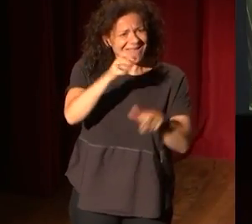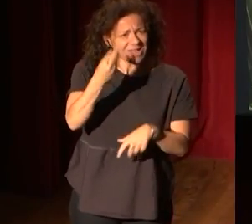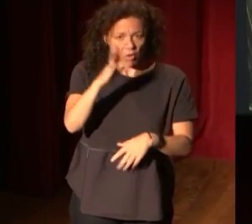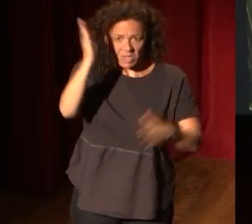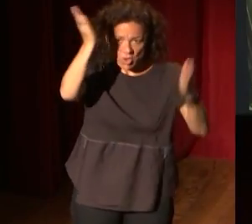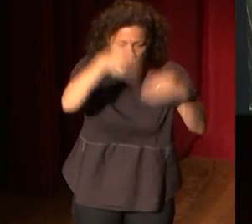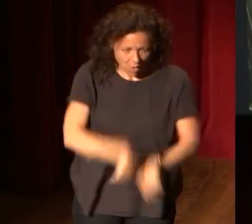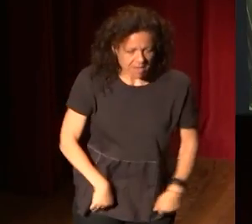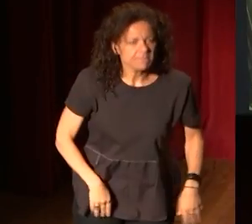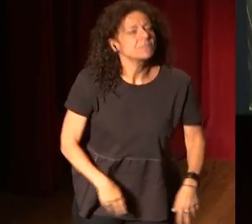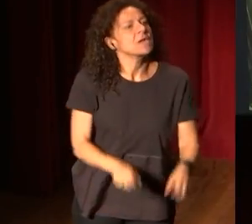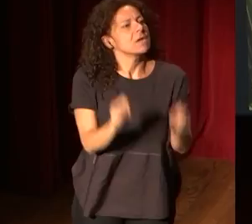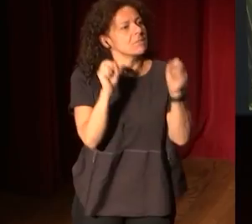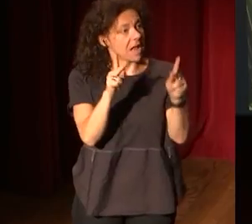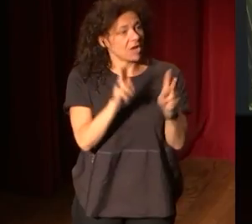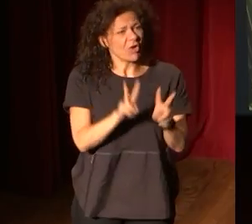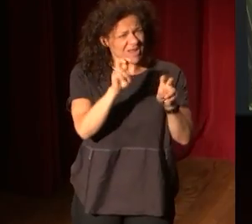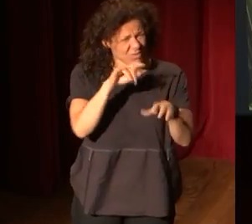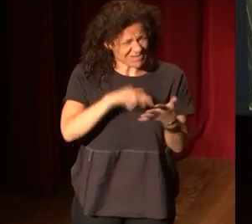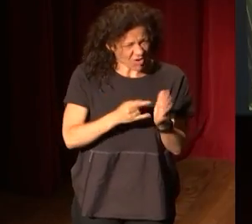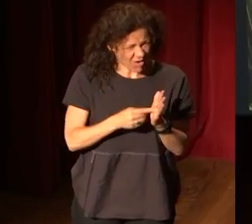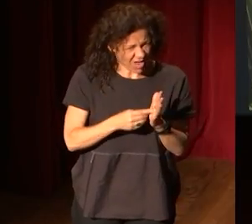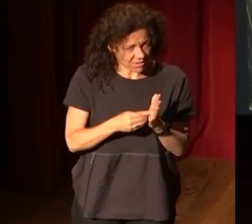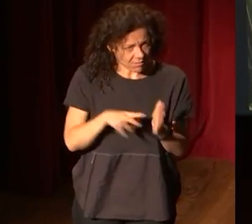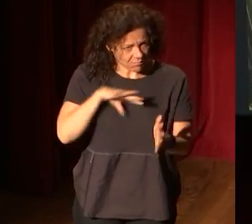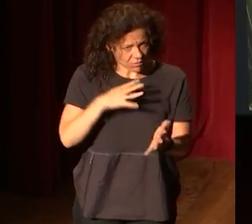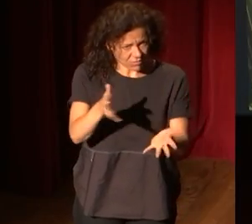vale, ¿y de verdad que con las nuevas tecnologías vamos a conseguir que vengan?